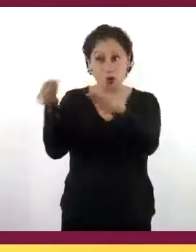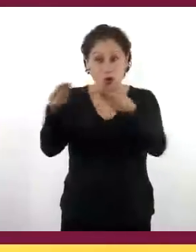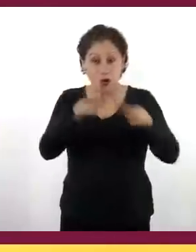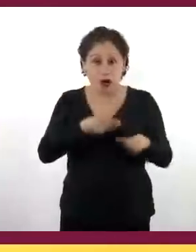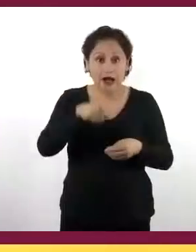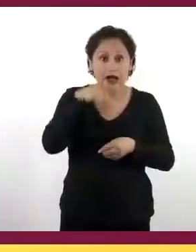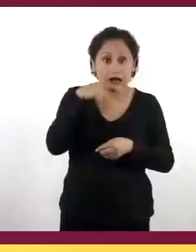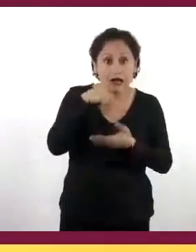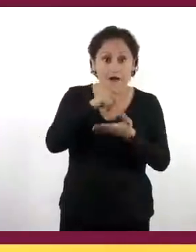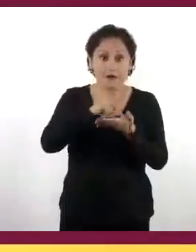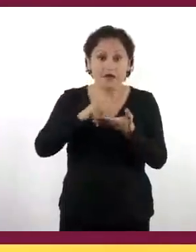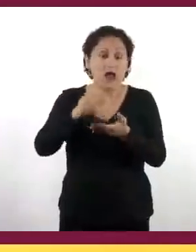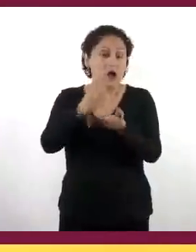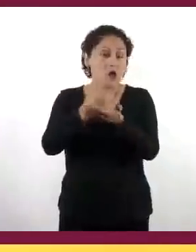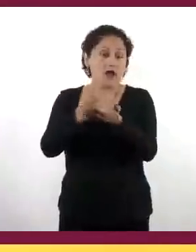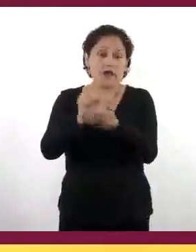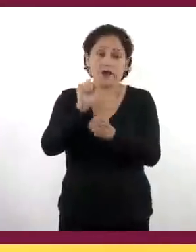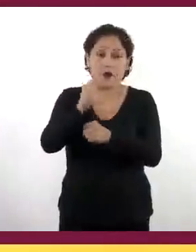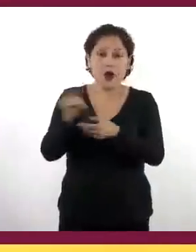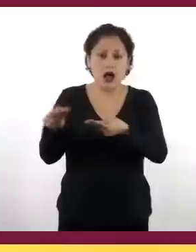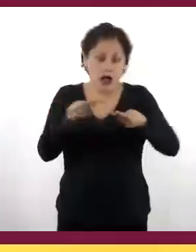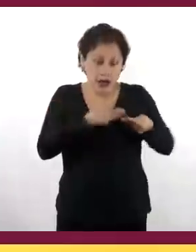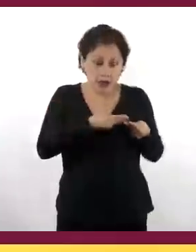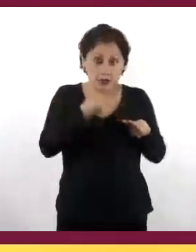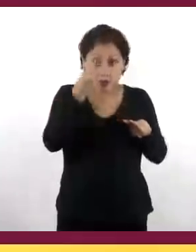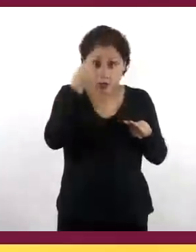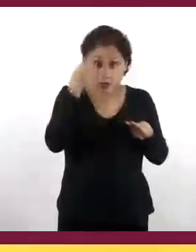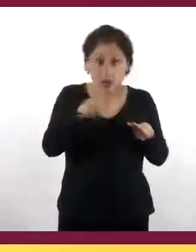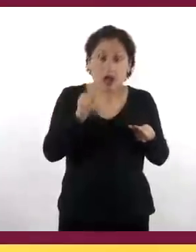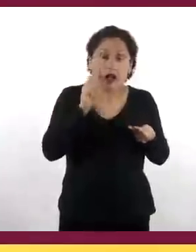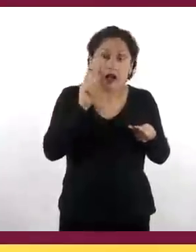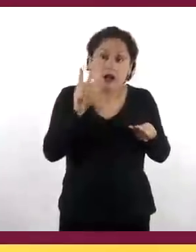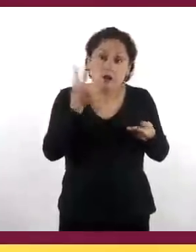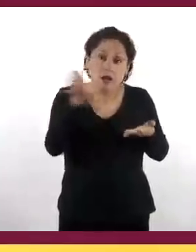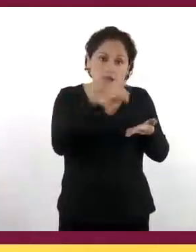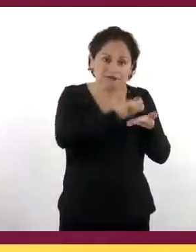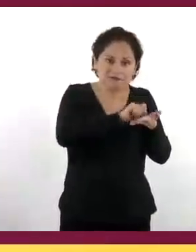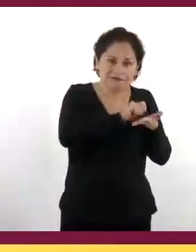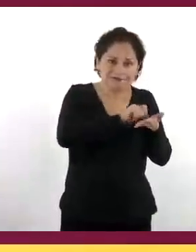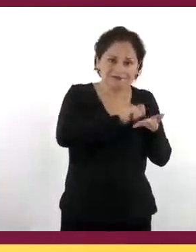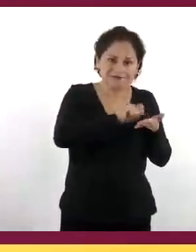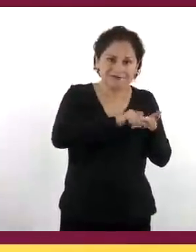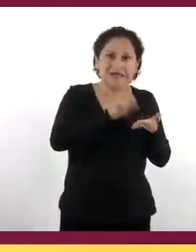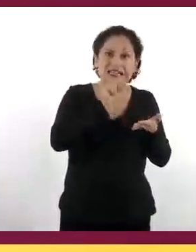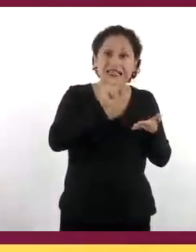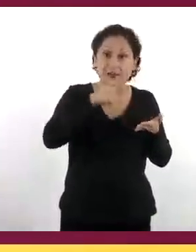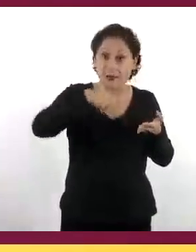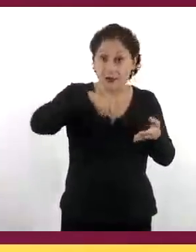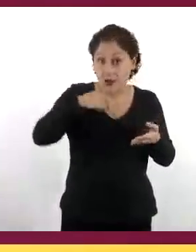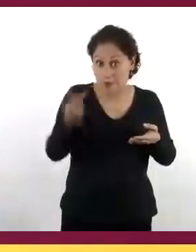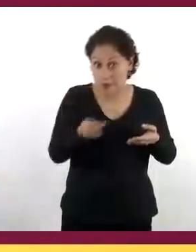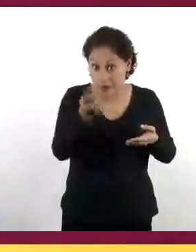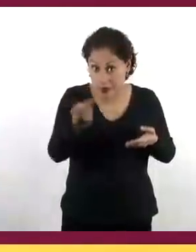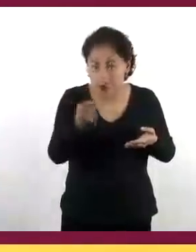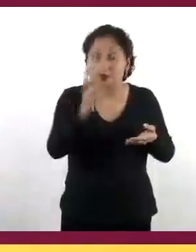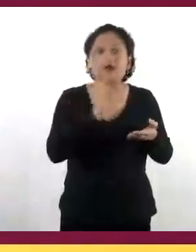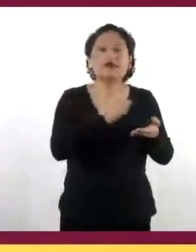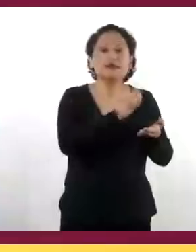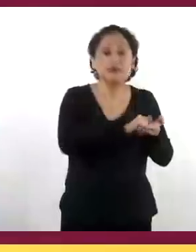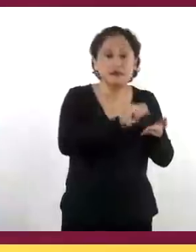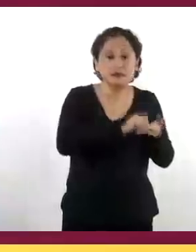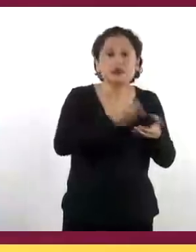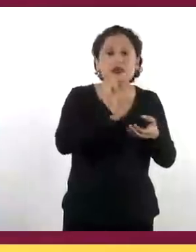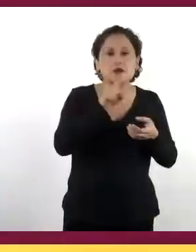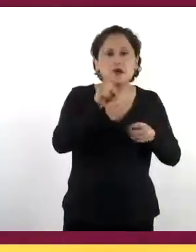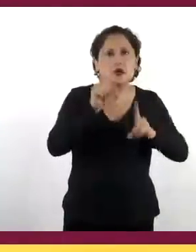un cuaderno o una hoja para anotar las ideas principales que escuchen y las preguntas que les puedan surgir a lo largo